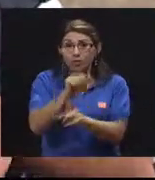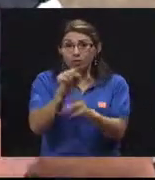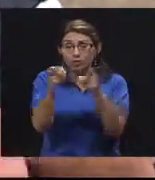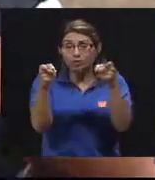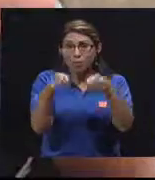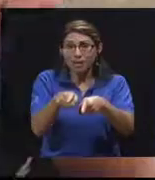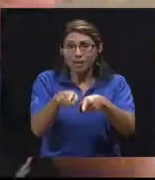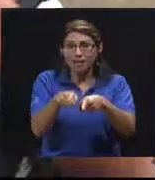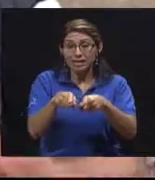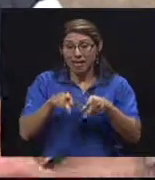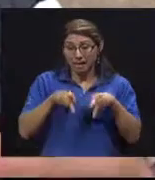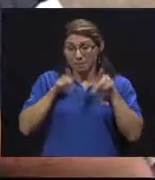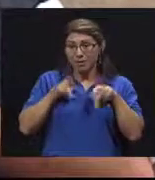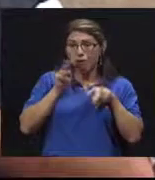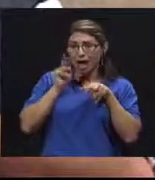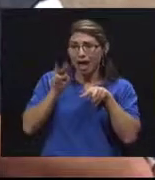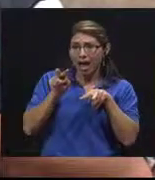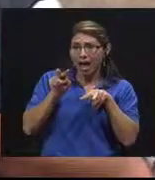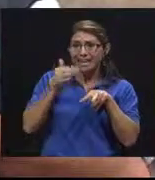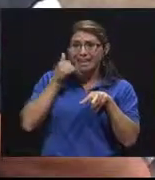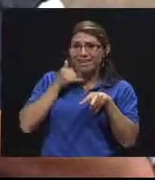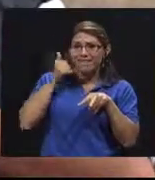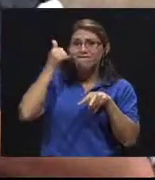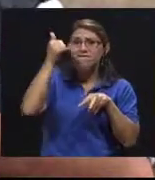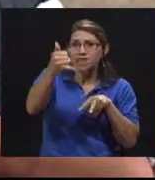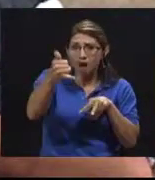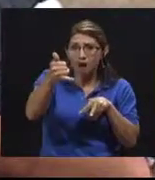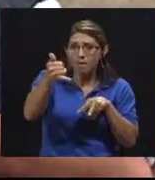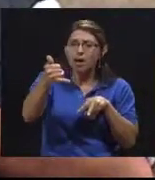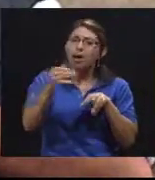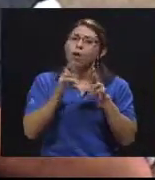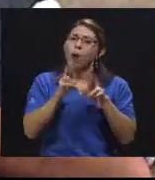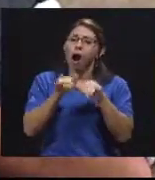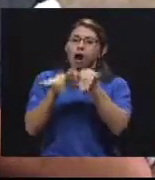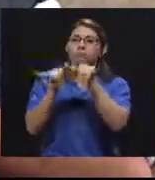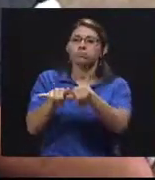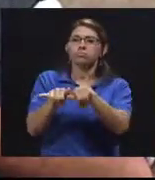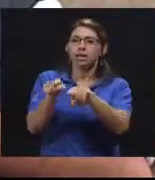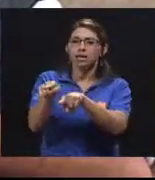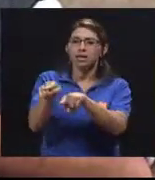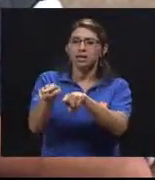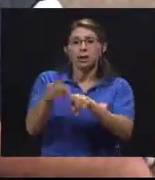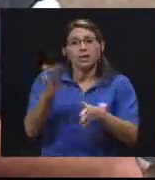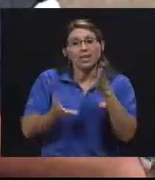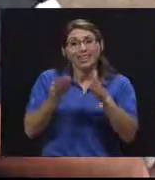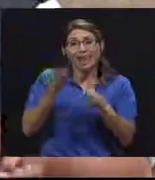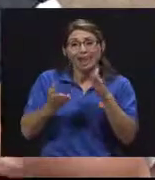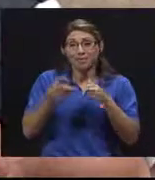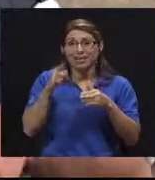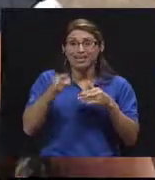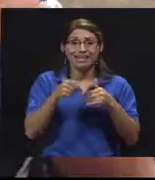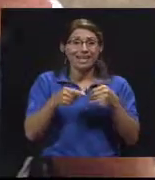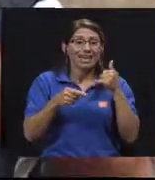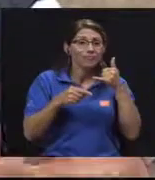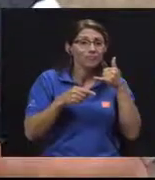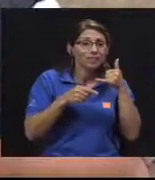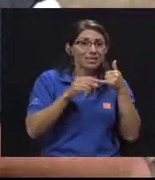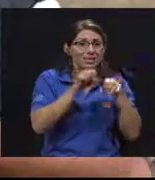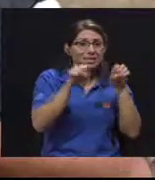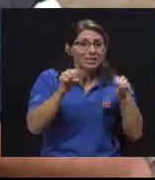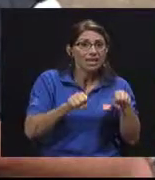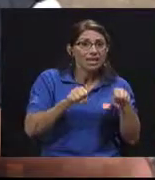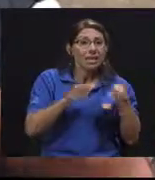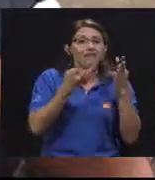situación que la persona que reporta, ojalá que esté en el sitio. ¿Por qué? Porque si es necesario, desde las centrales de comunicaciones se van a